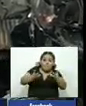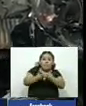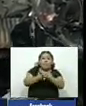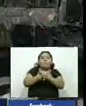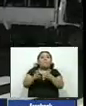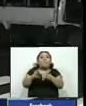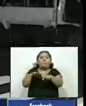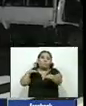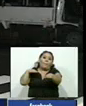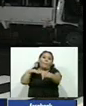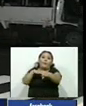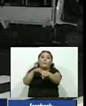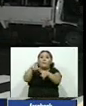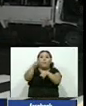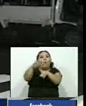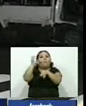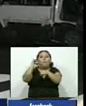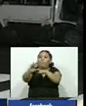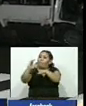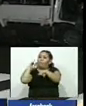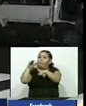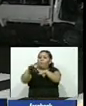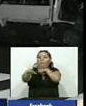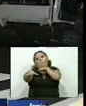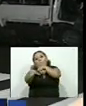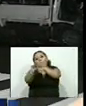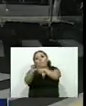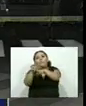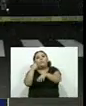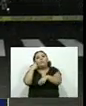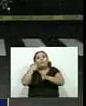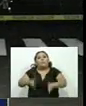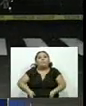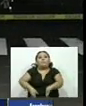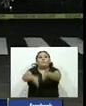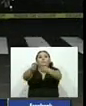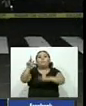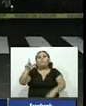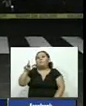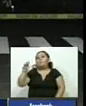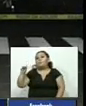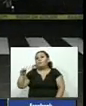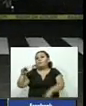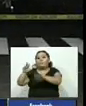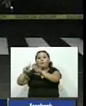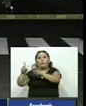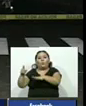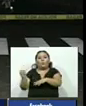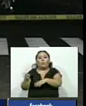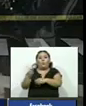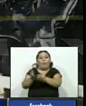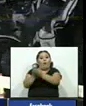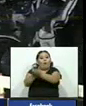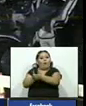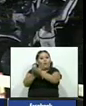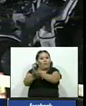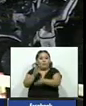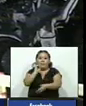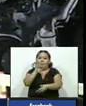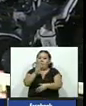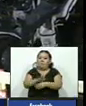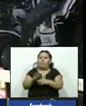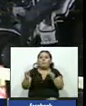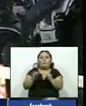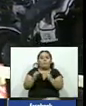parte trasera de una rastra sobre el kilómetro 81 a la altura de la colonia Nueva Cajutla el percance también